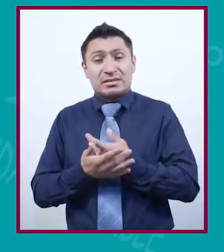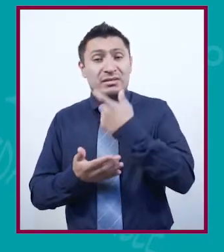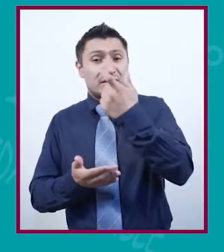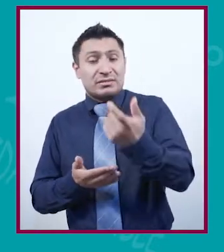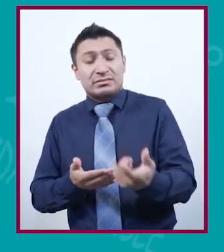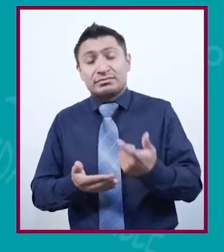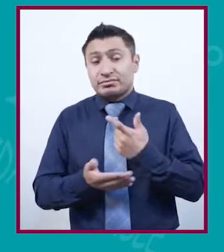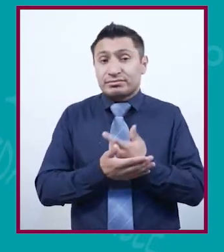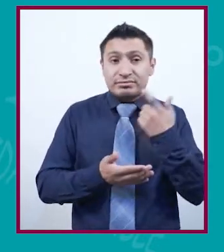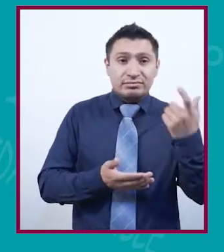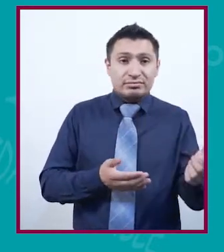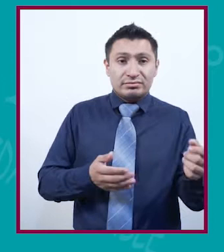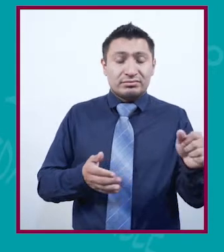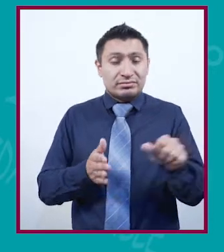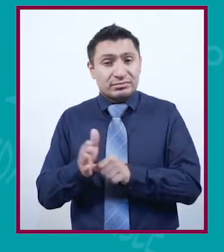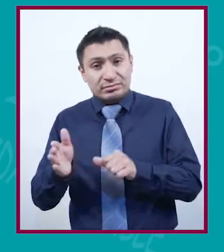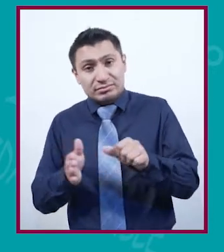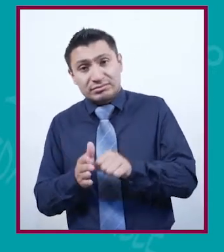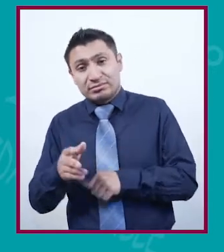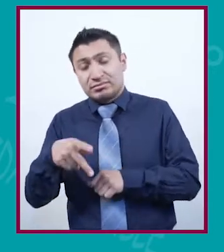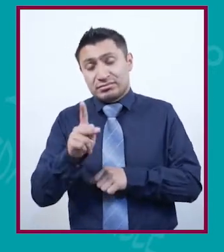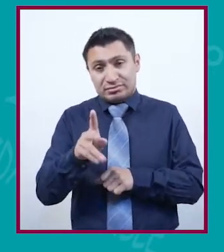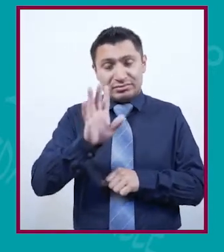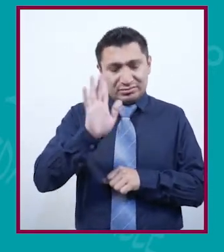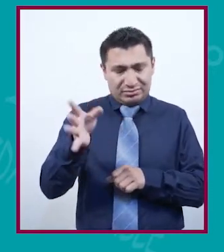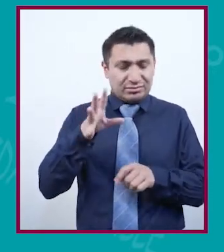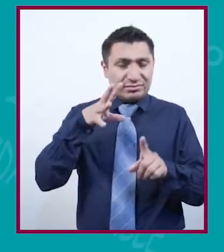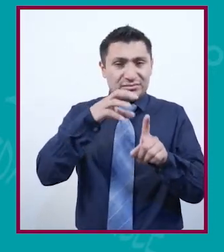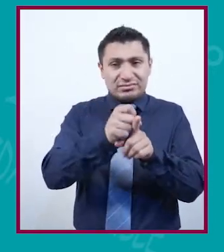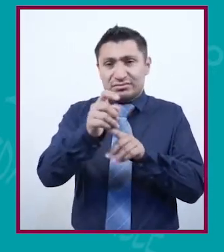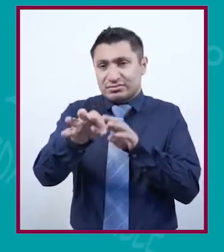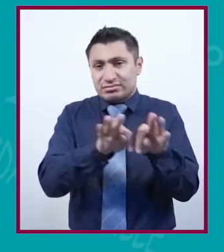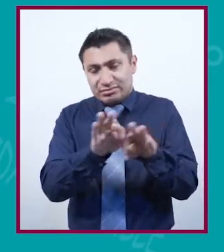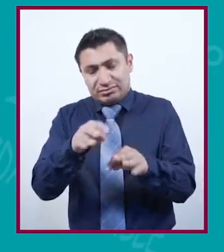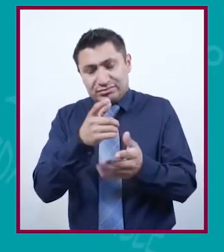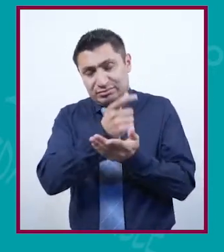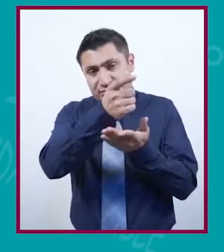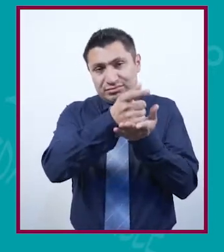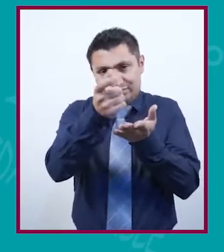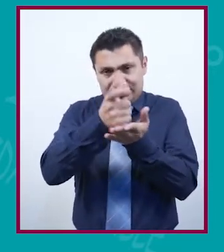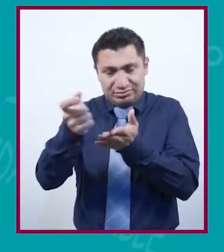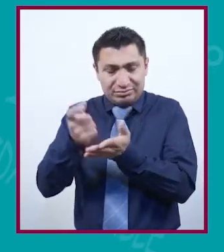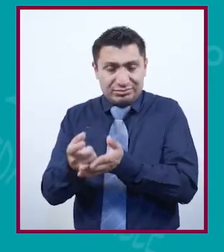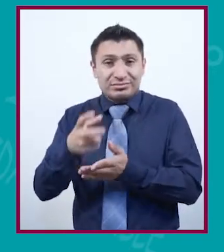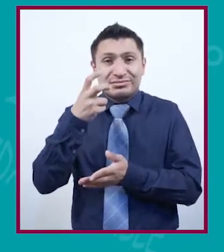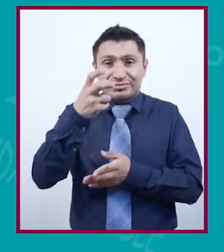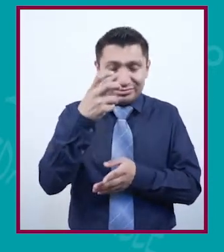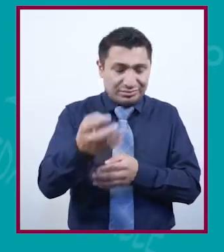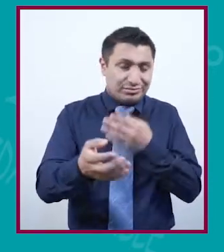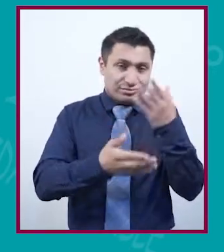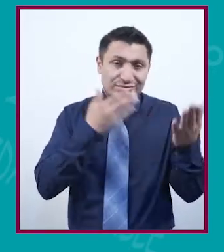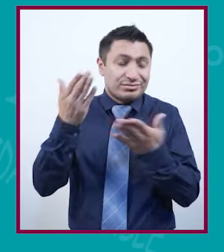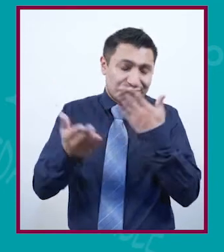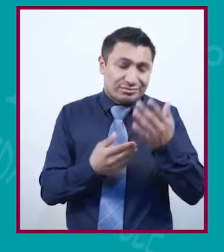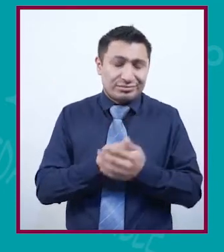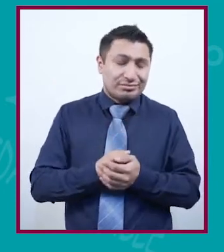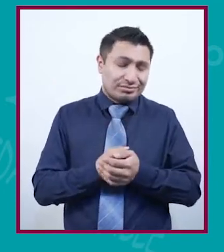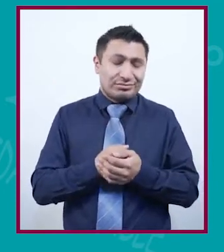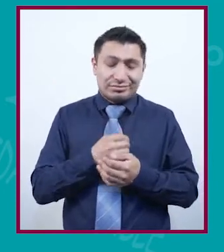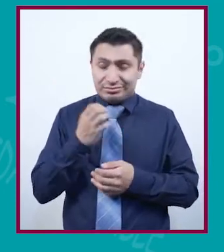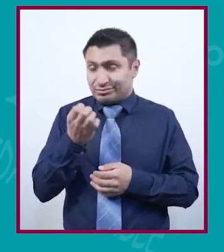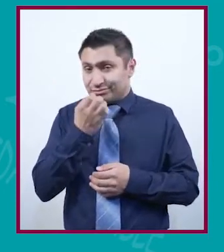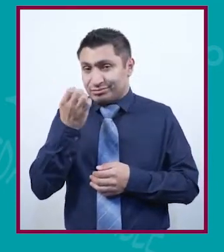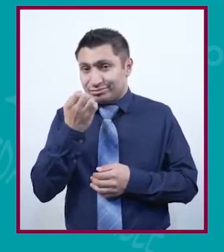sus colegiaturas. Pero en cuanto ella consiguió un trabajo, empezó a pagar parte de los estudios.